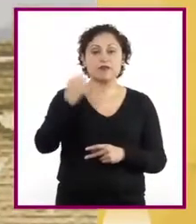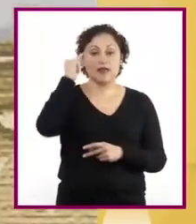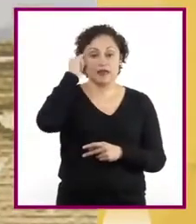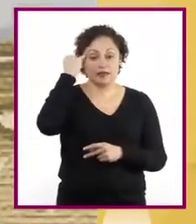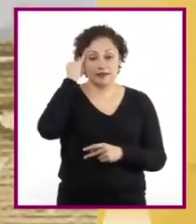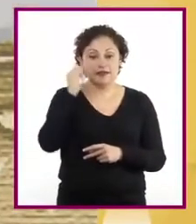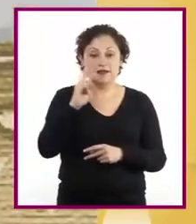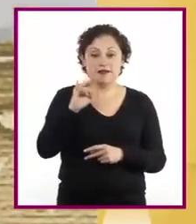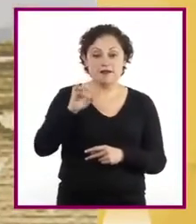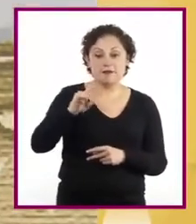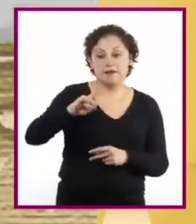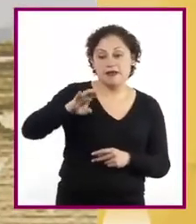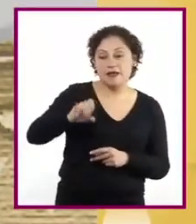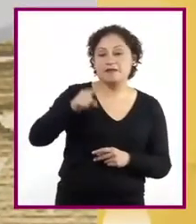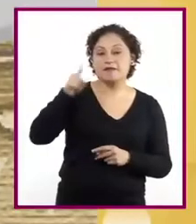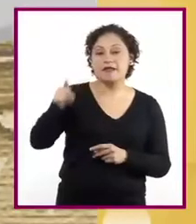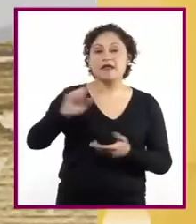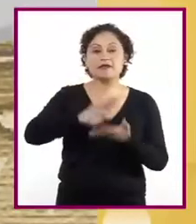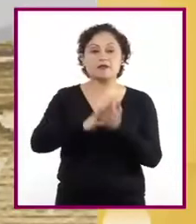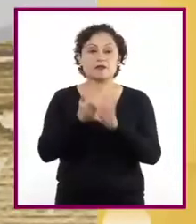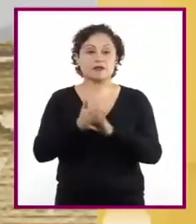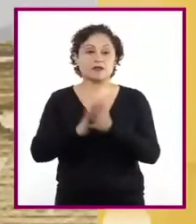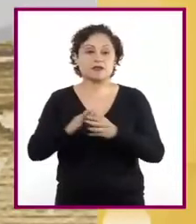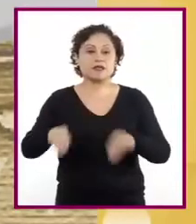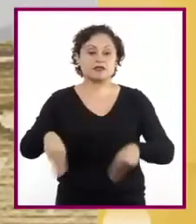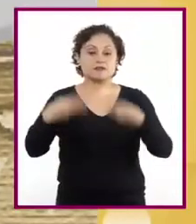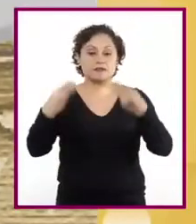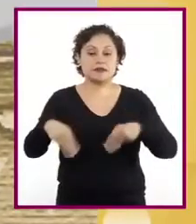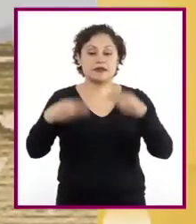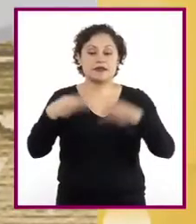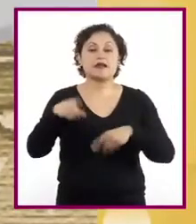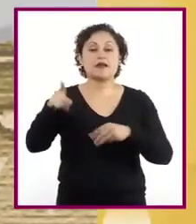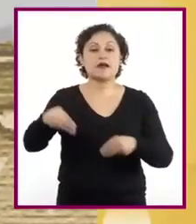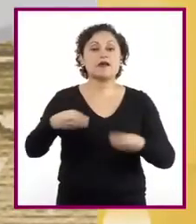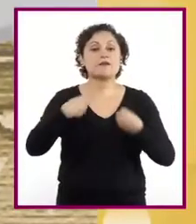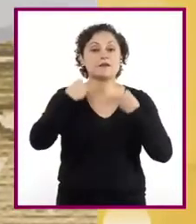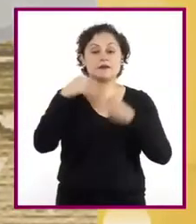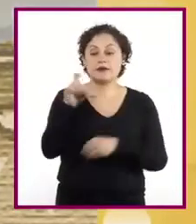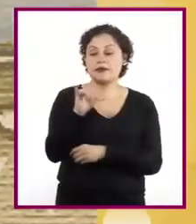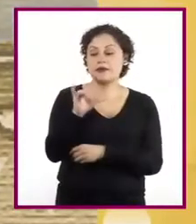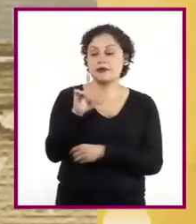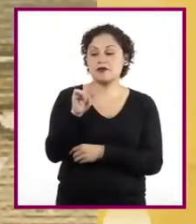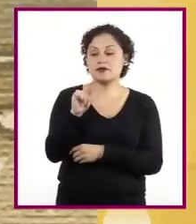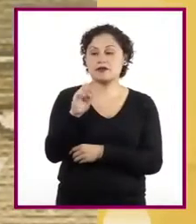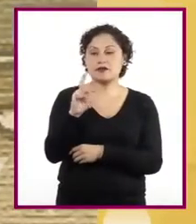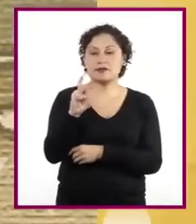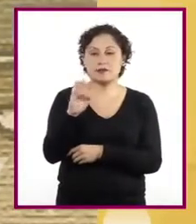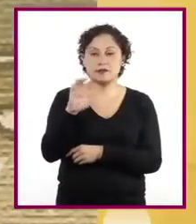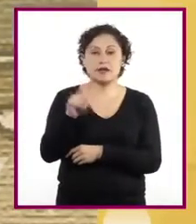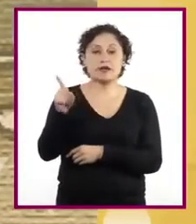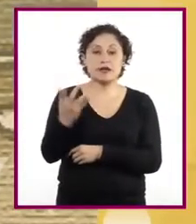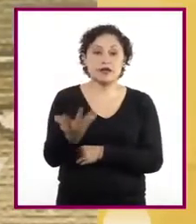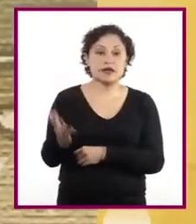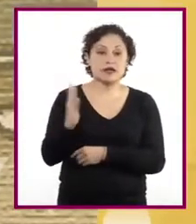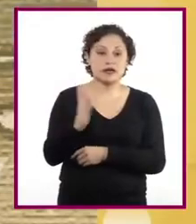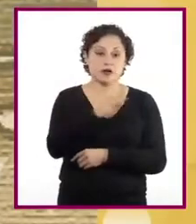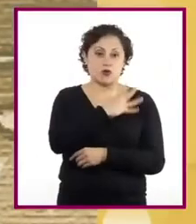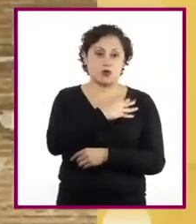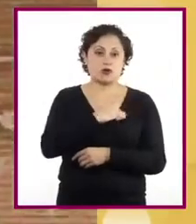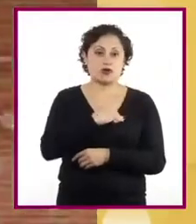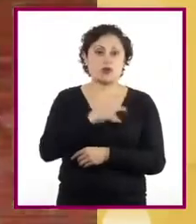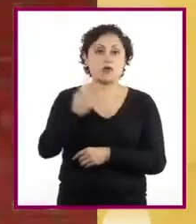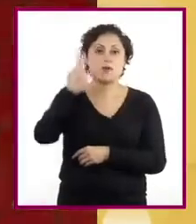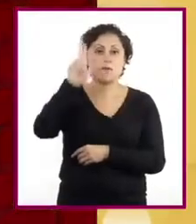mercado de Cuautitlán. Vive en Jilotepec, Estado de México, con sus cinco hijos. Cada